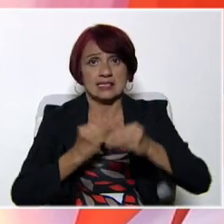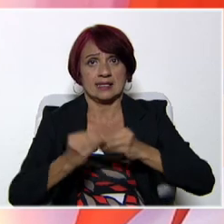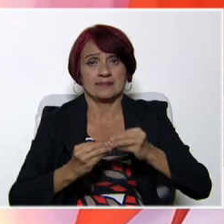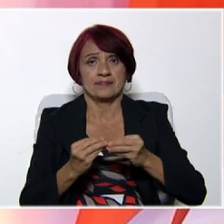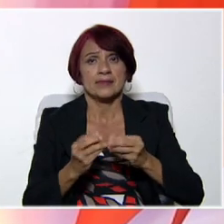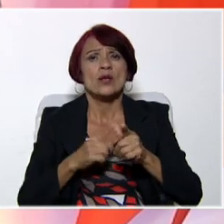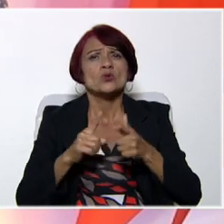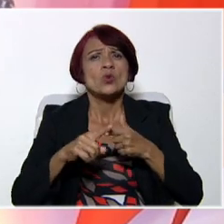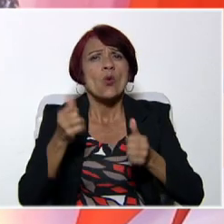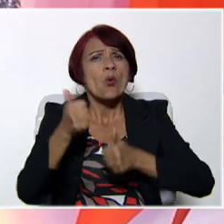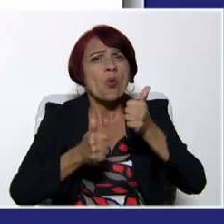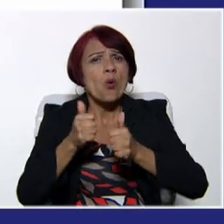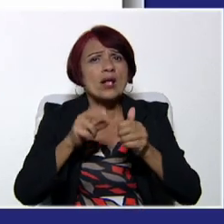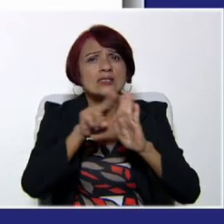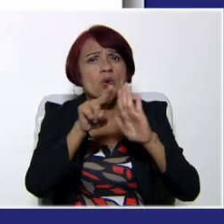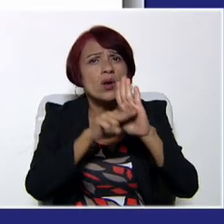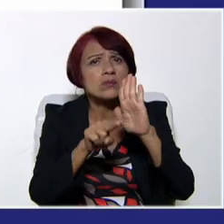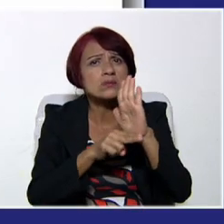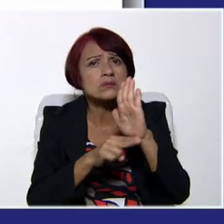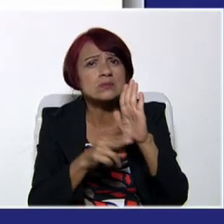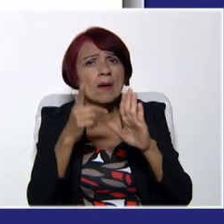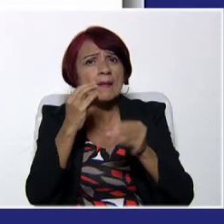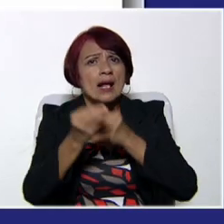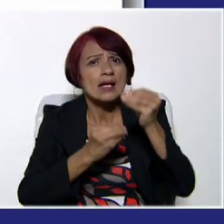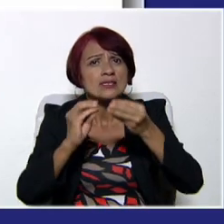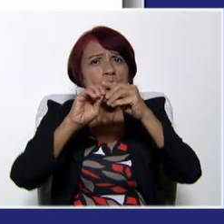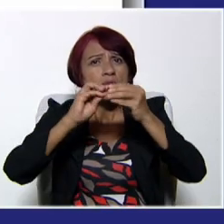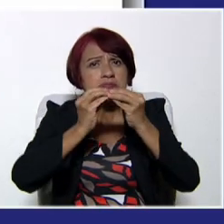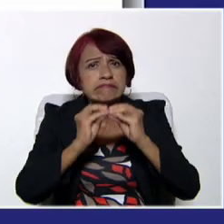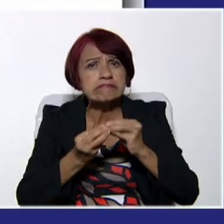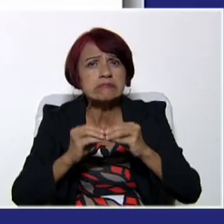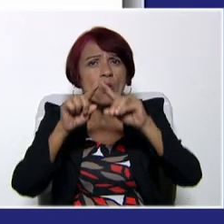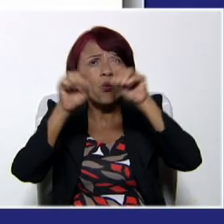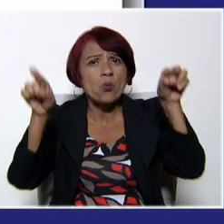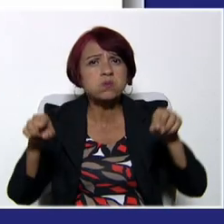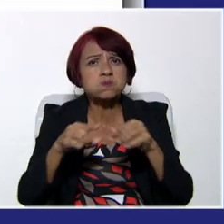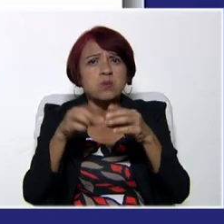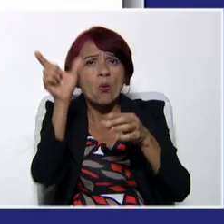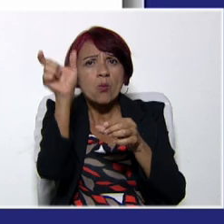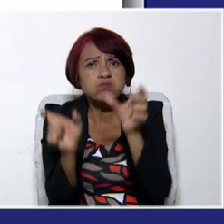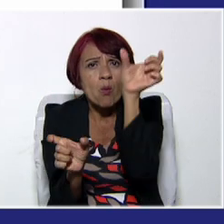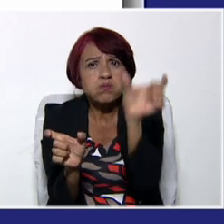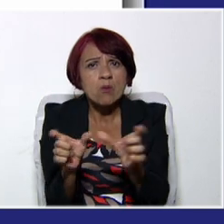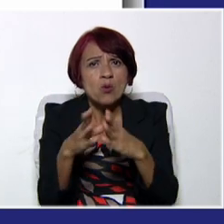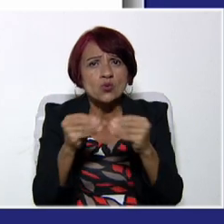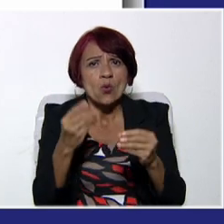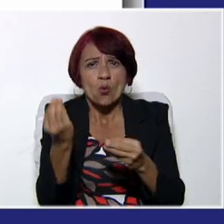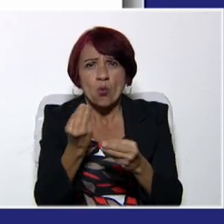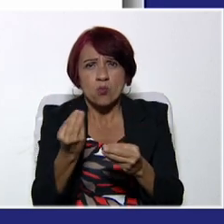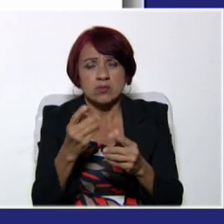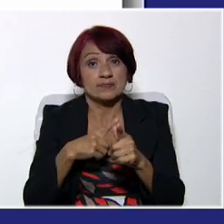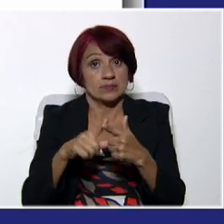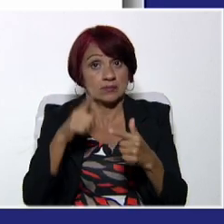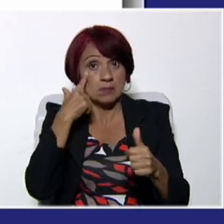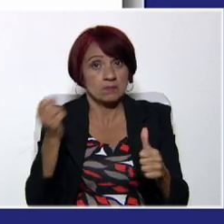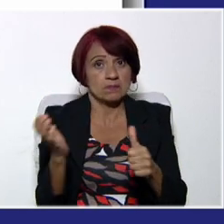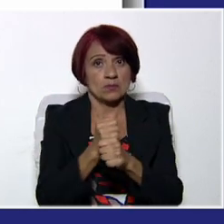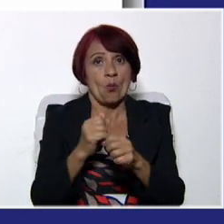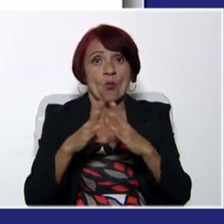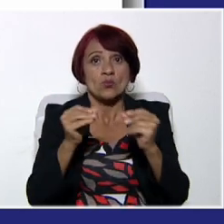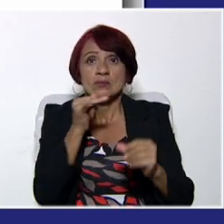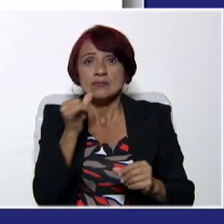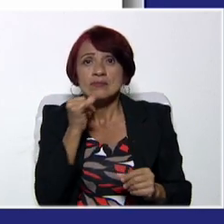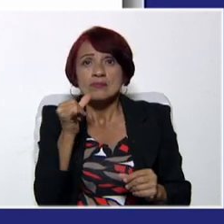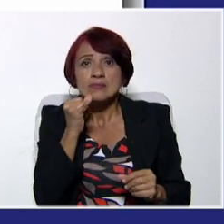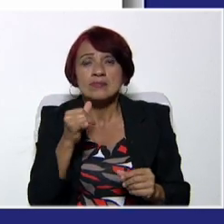¿Cuáles son esos pasos a seguir para la elaboración de un cuadro comparativo? En primer lugar, debemos buscar toda la